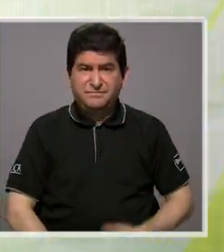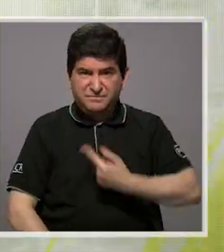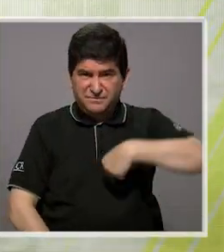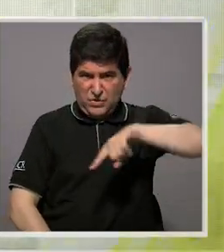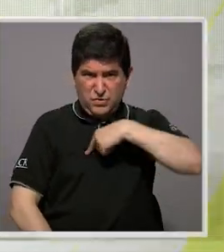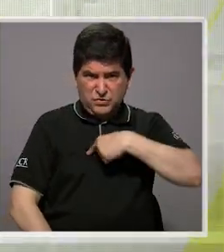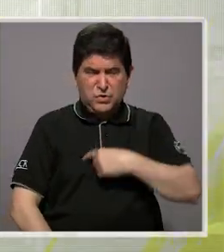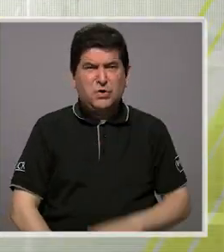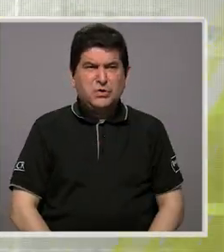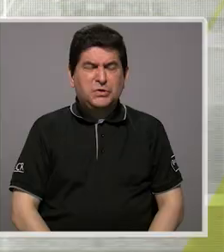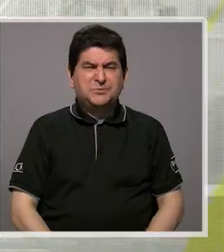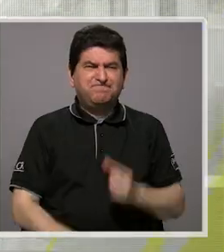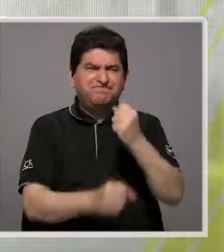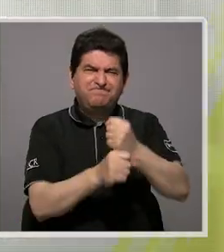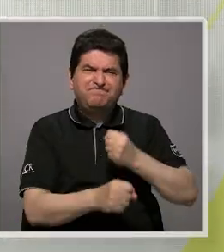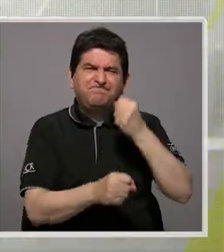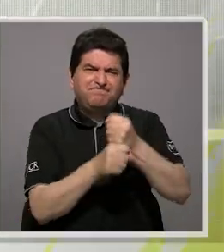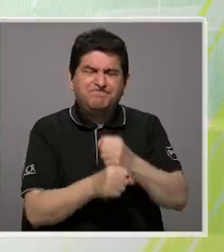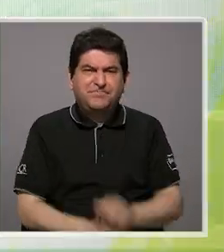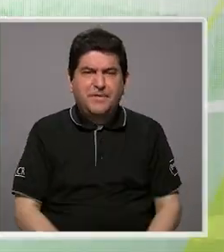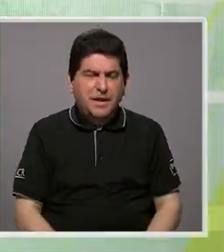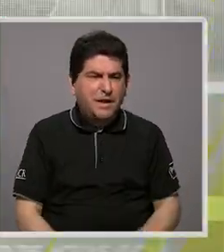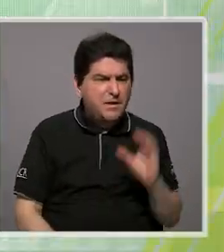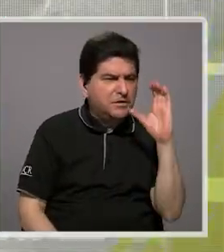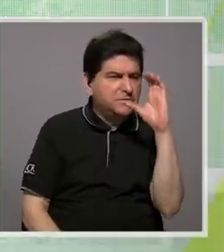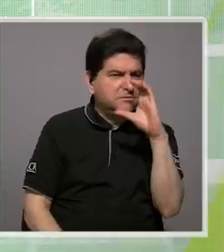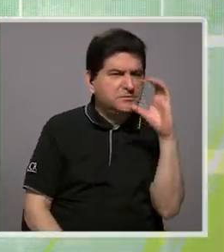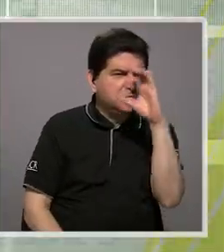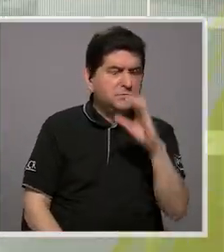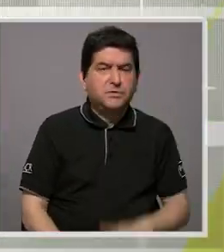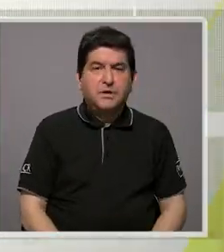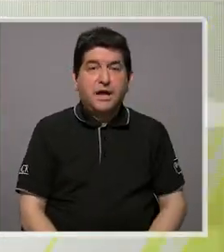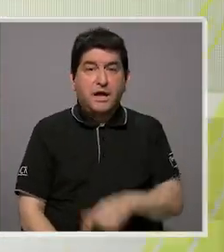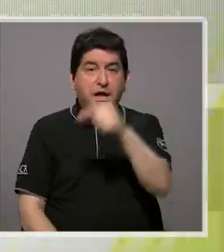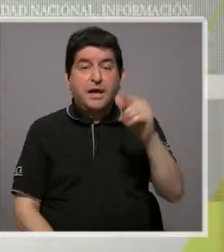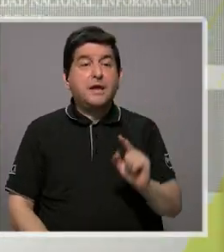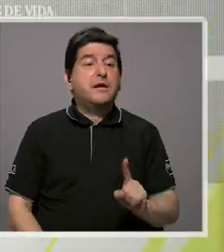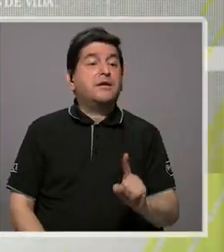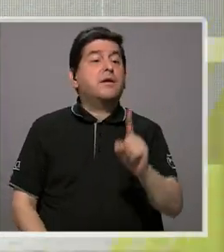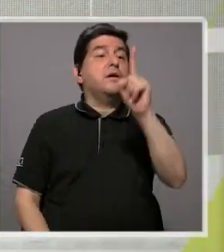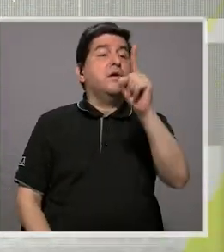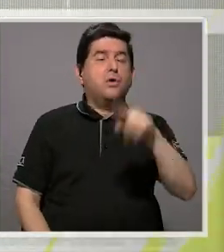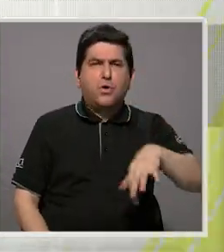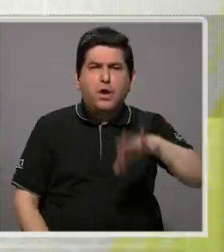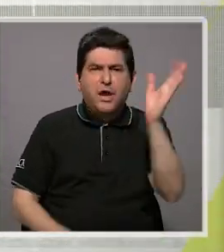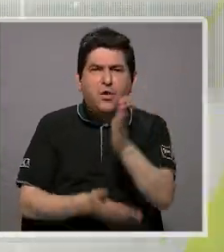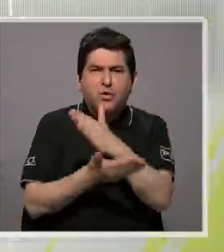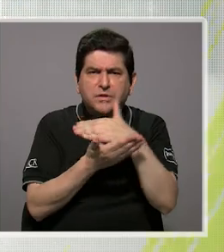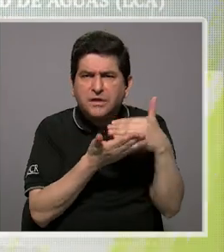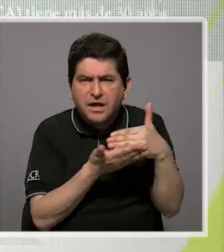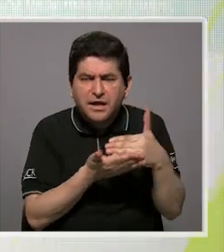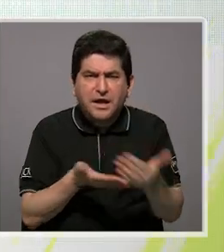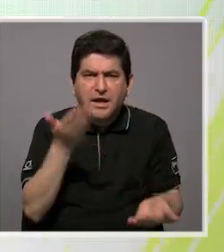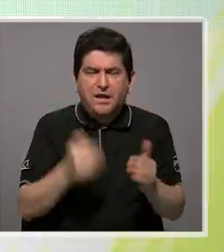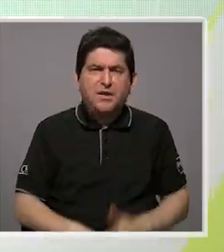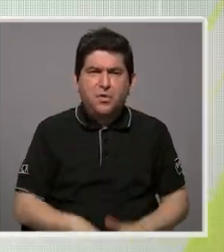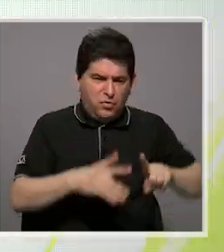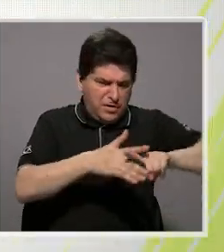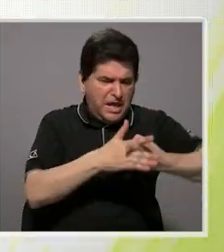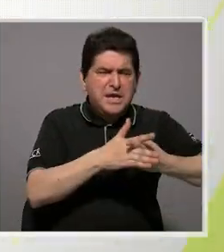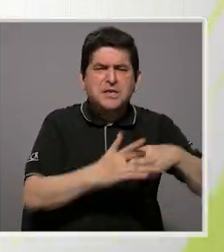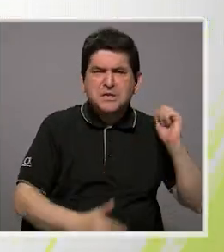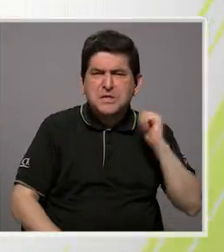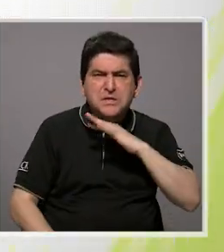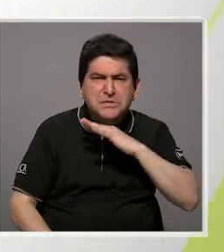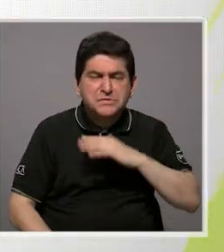nosotros nos dimos un poco a la tarea de tratar de rastrear río a río a ver si podíamos encontrar algún otro foco de